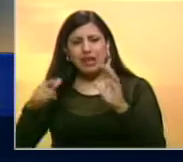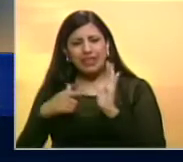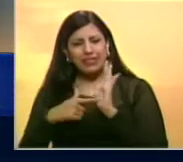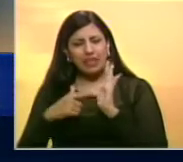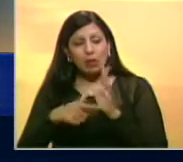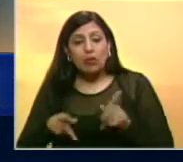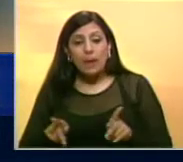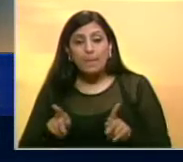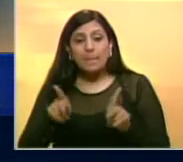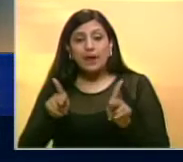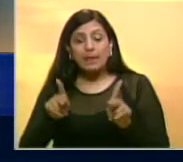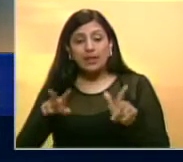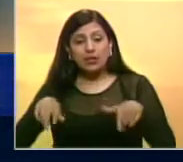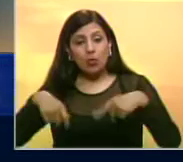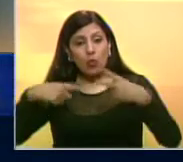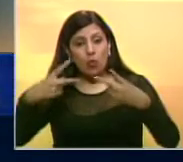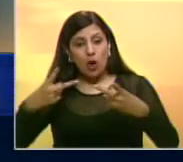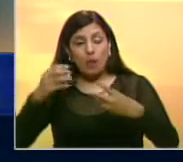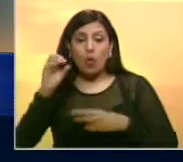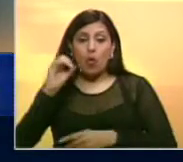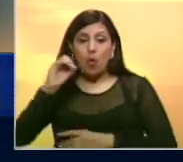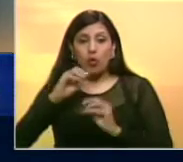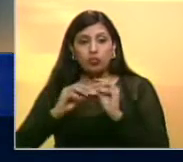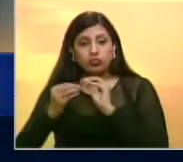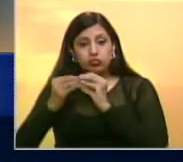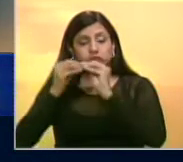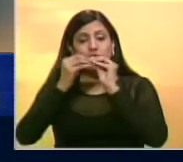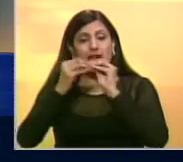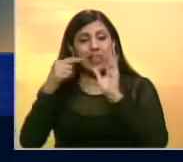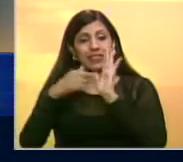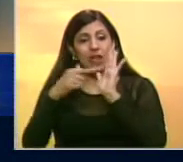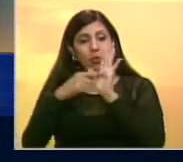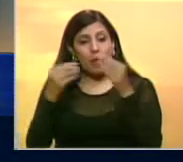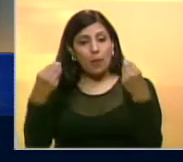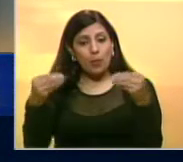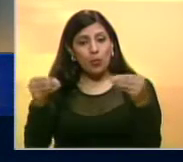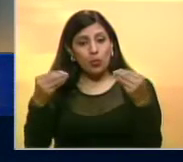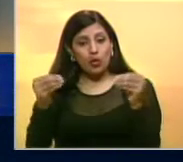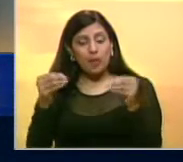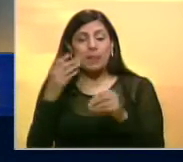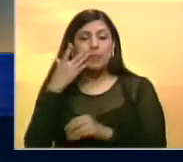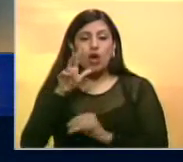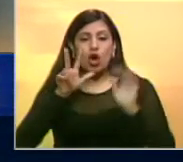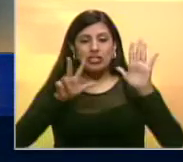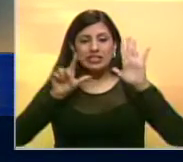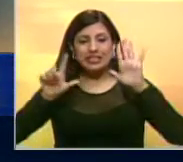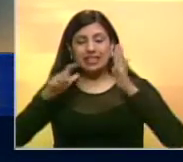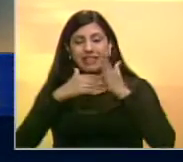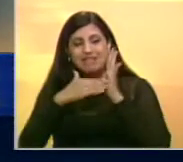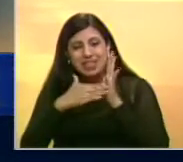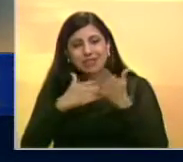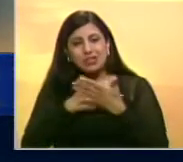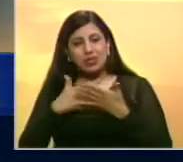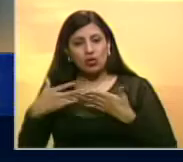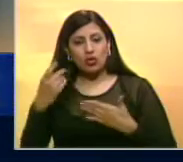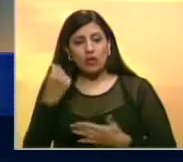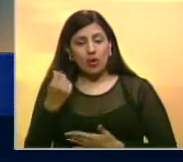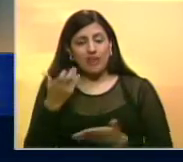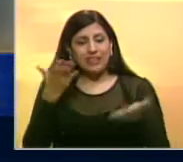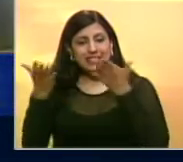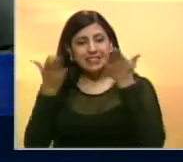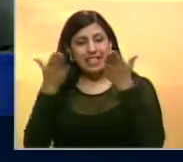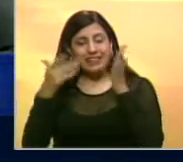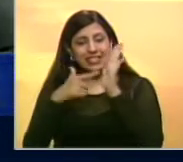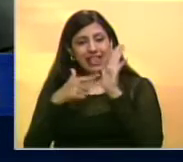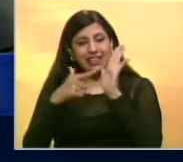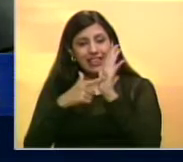que permitan el refinanciamiento o la reestructuración de la deuda pública. Más de 87 mil millones de bolívares para el servicio de